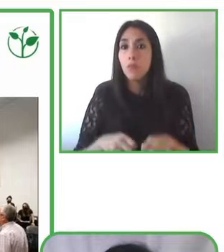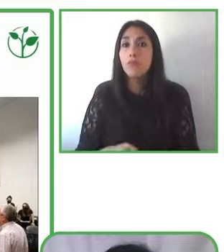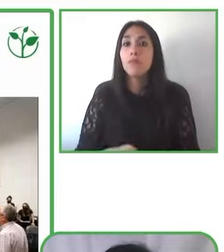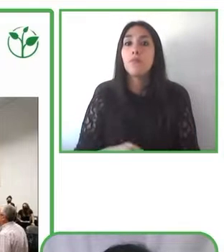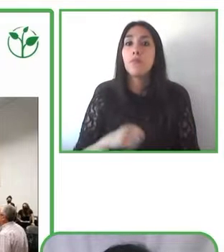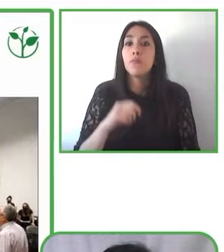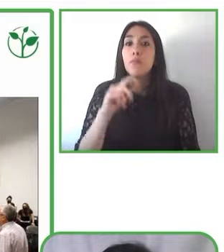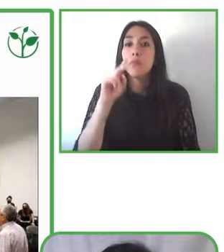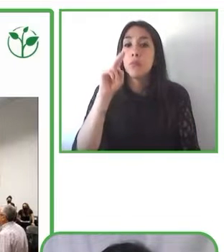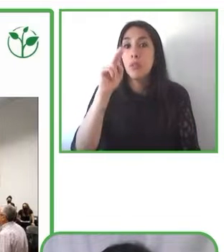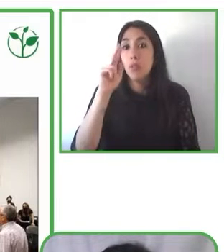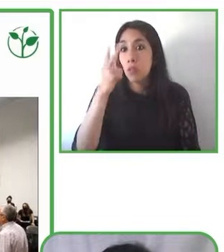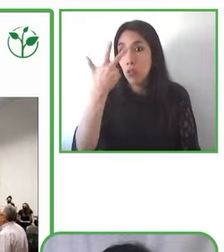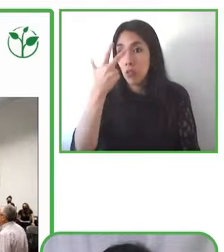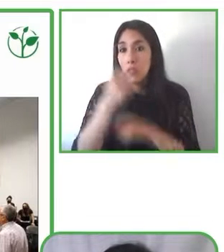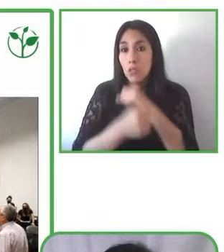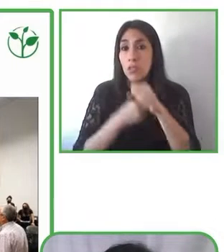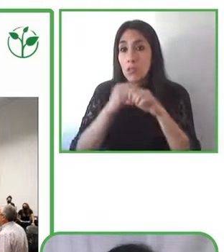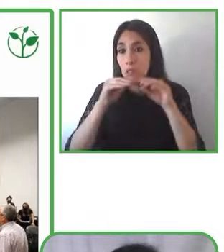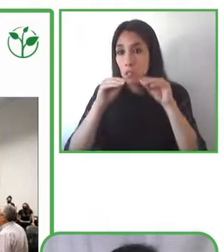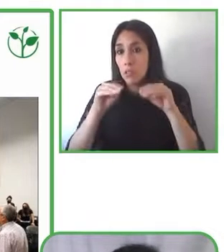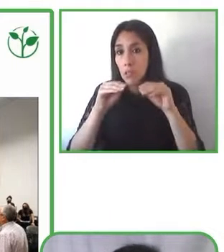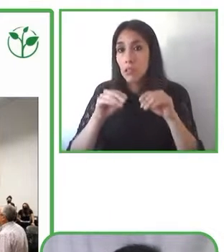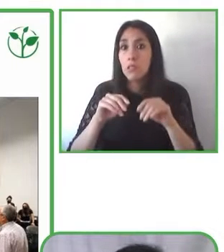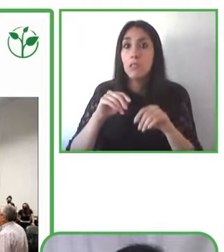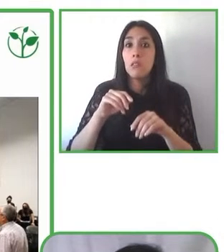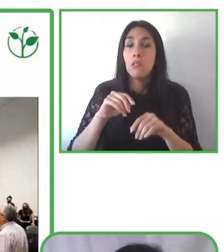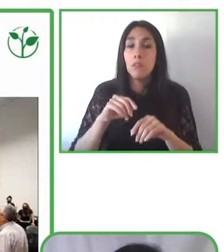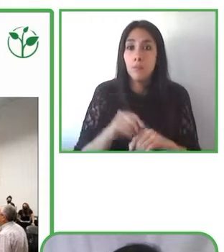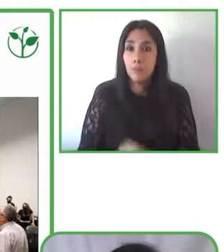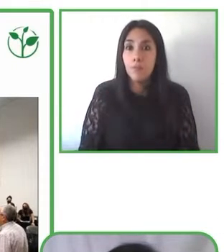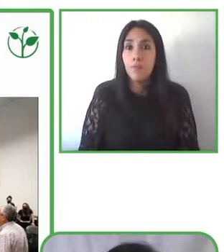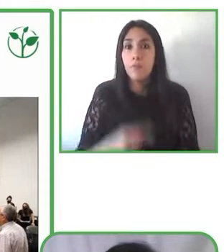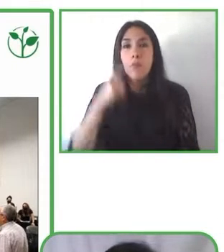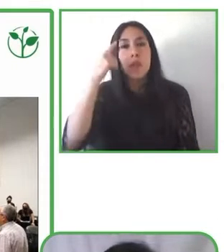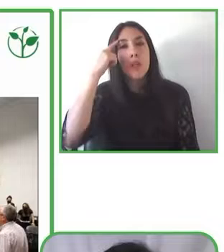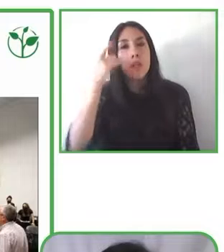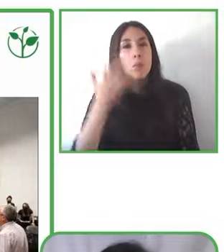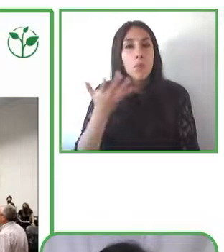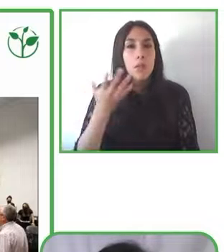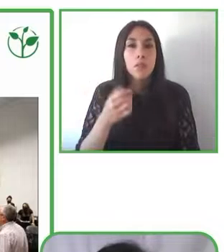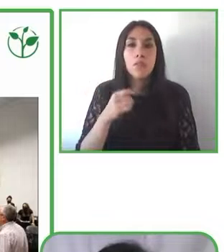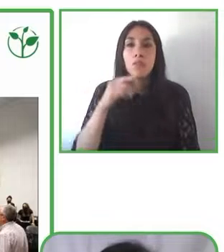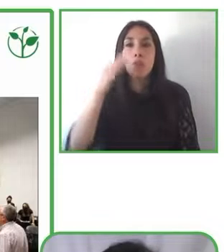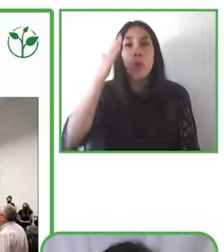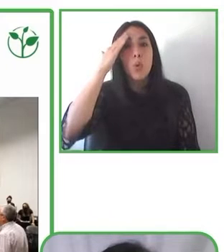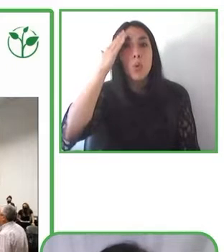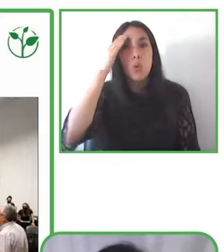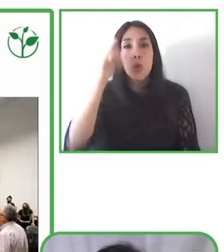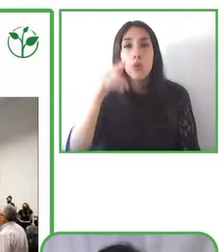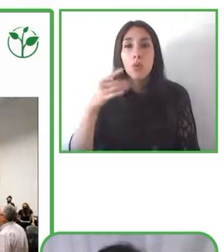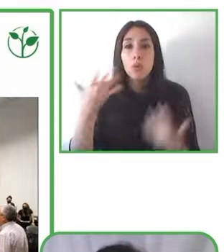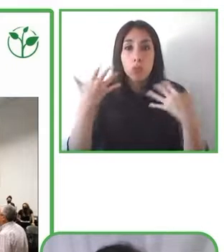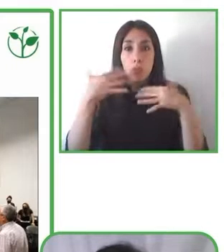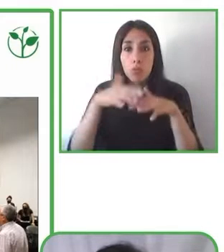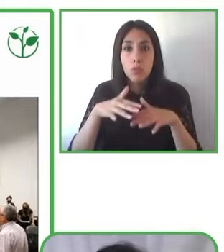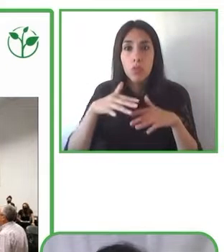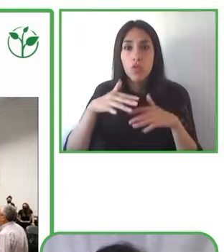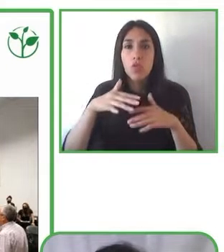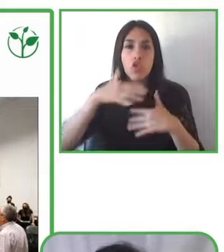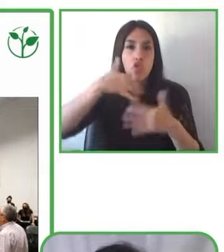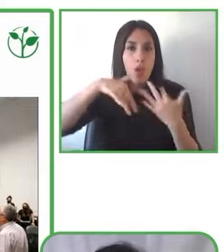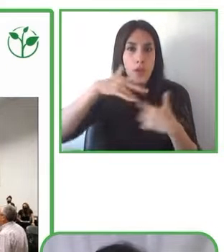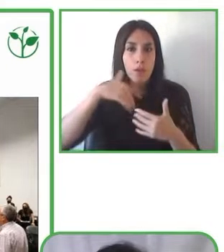fusionar estos saberes y lograr que a partir de grupos que se arman dentro de los alumnos, ellos